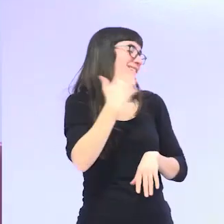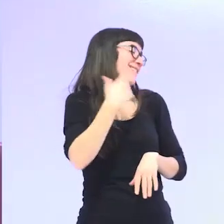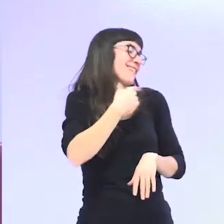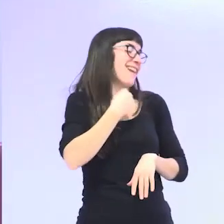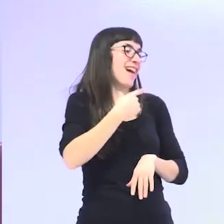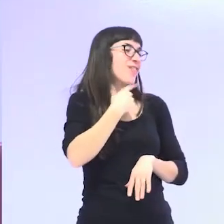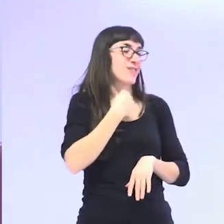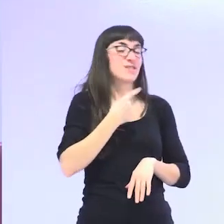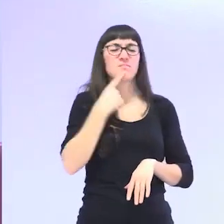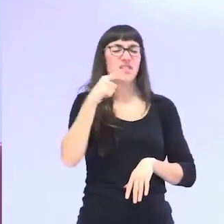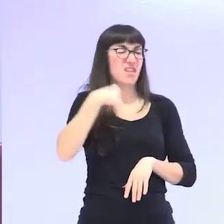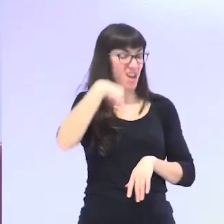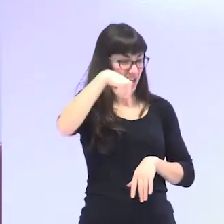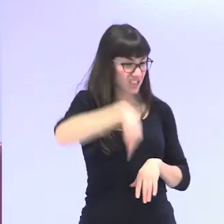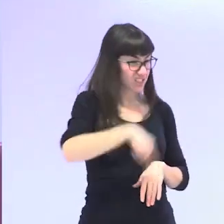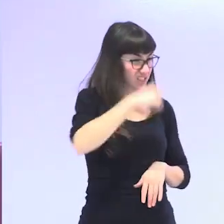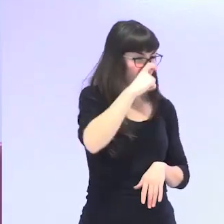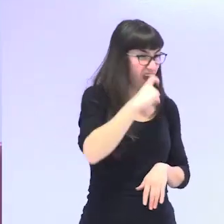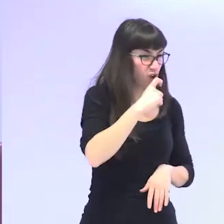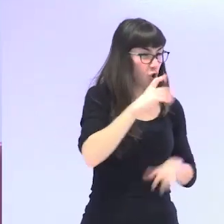no preparo la cena de noche vieja